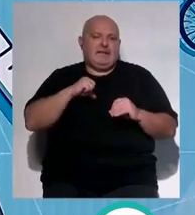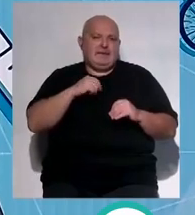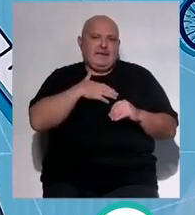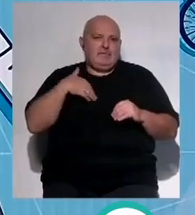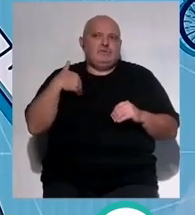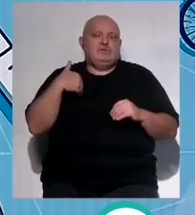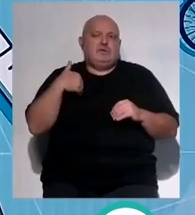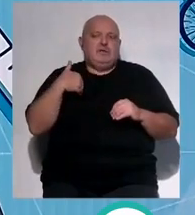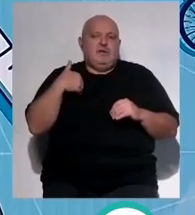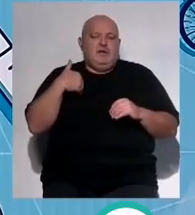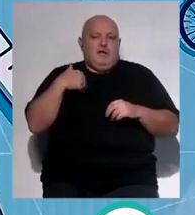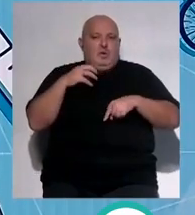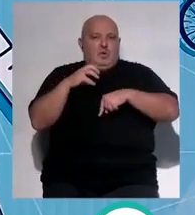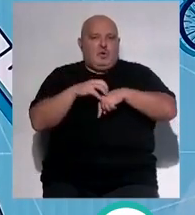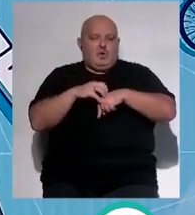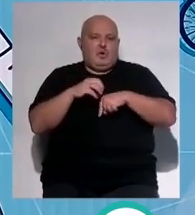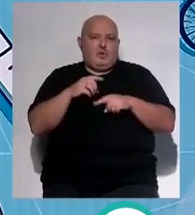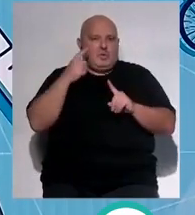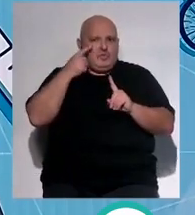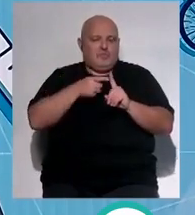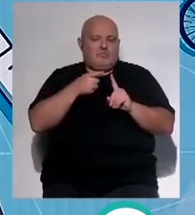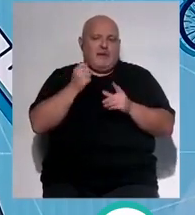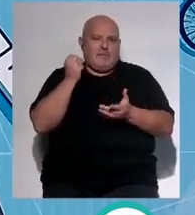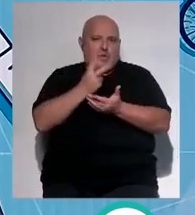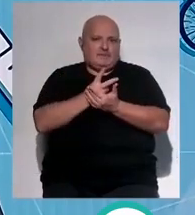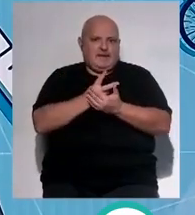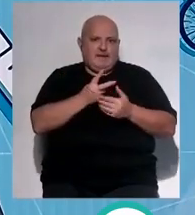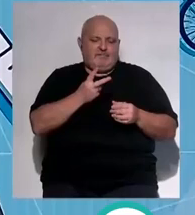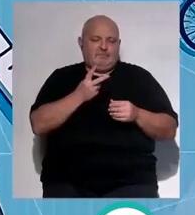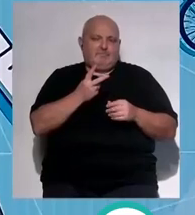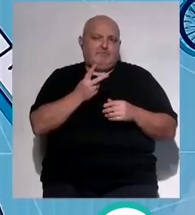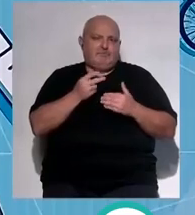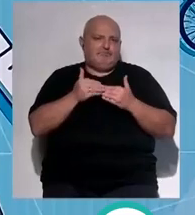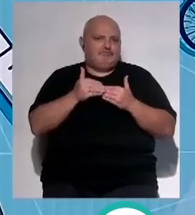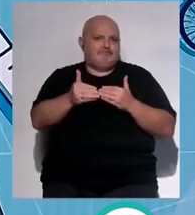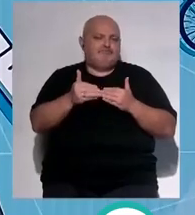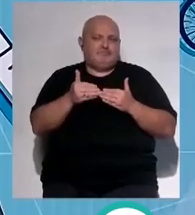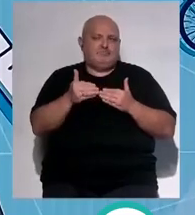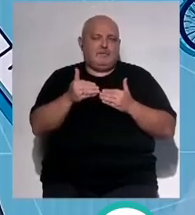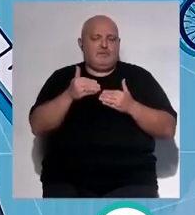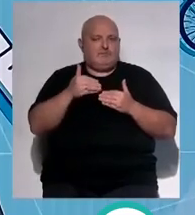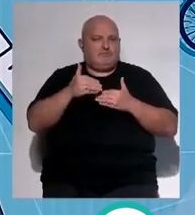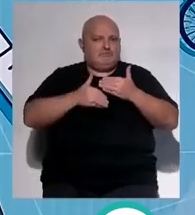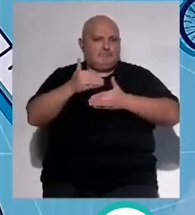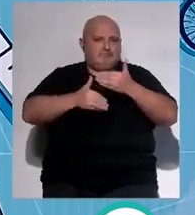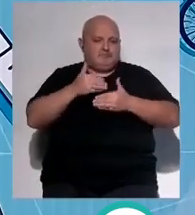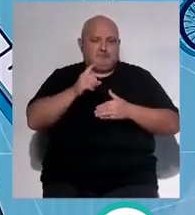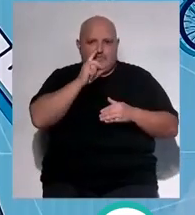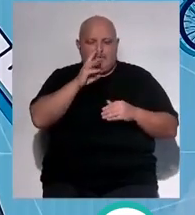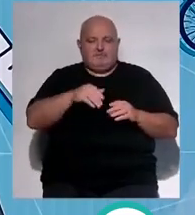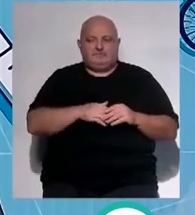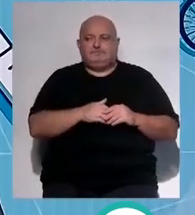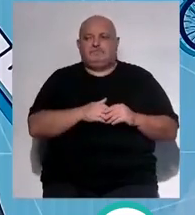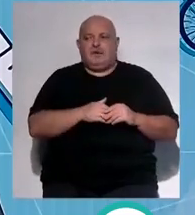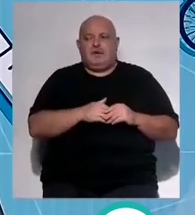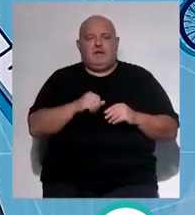en la urología hacer una apuesta fuerte de cara a los próximos a los próximos años